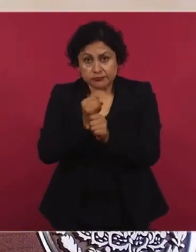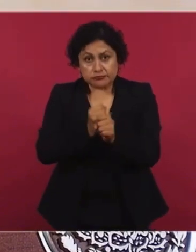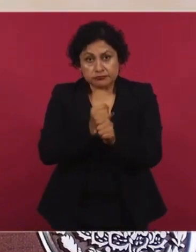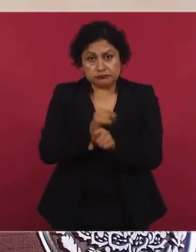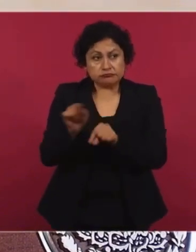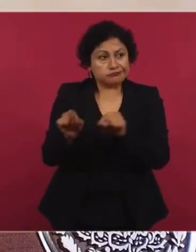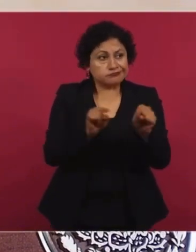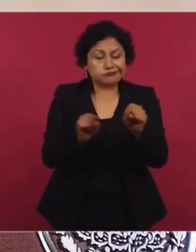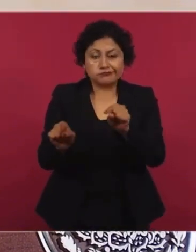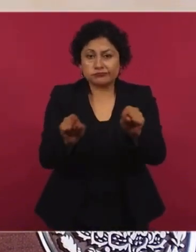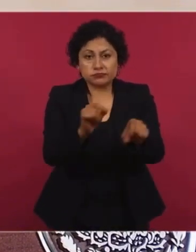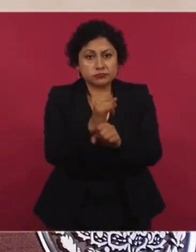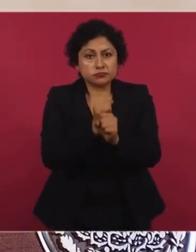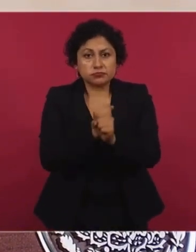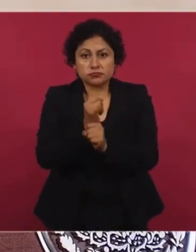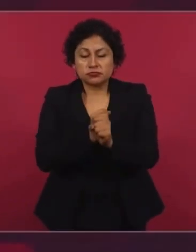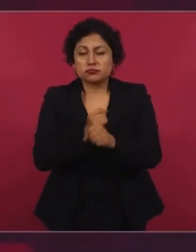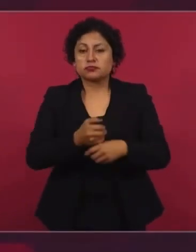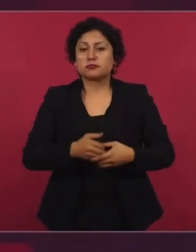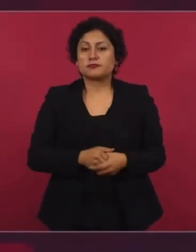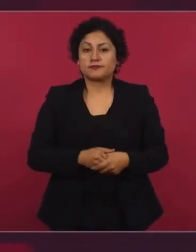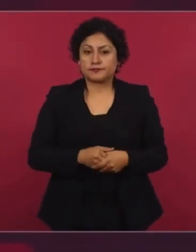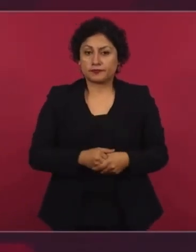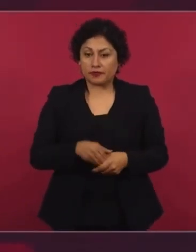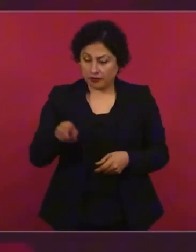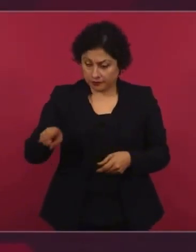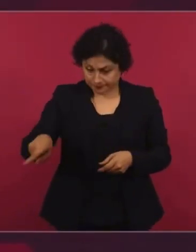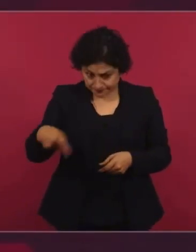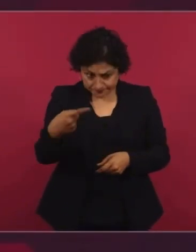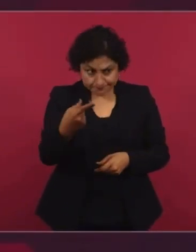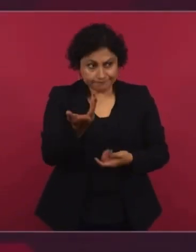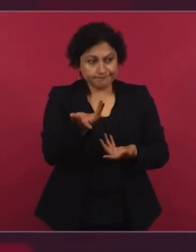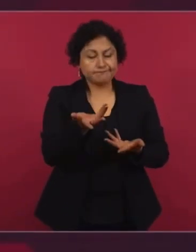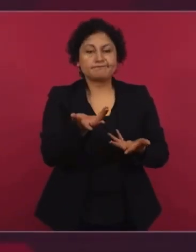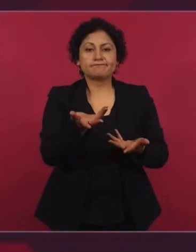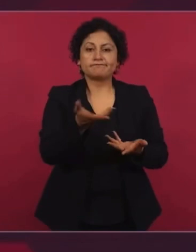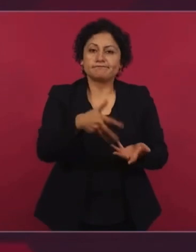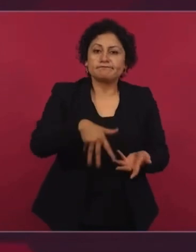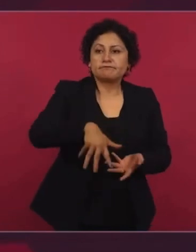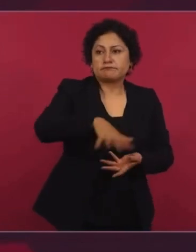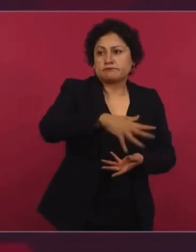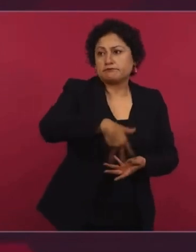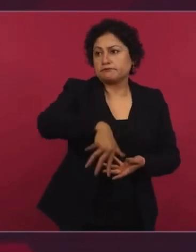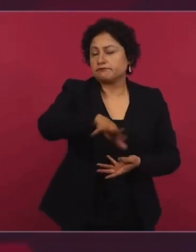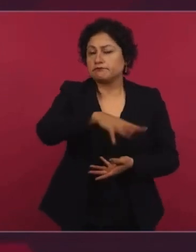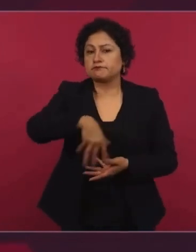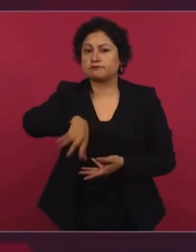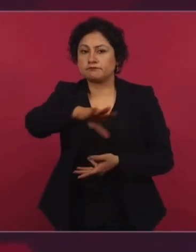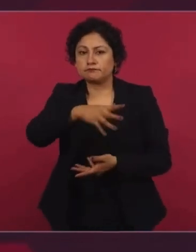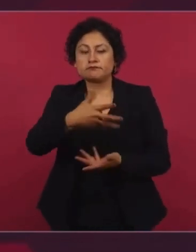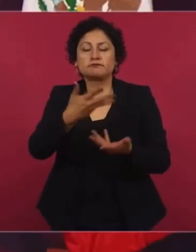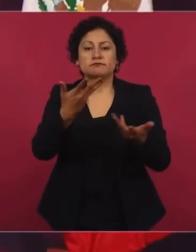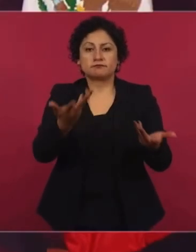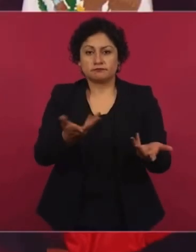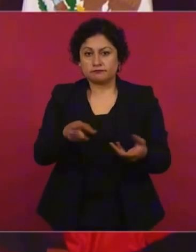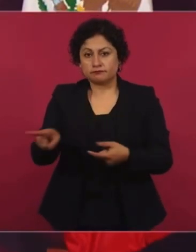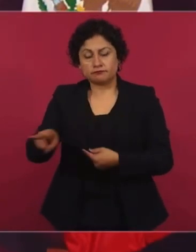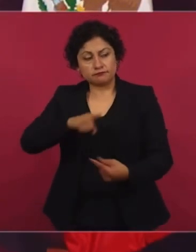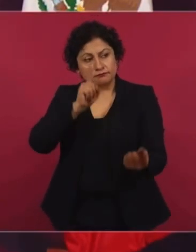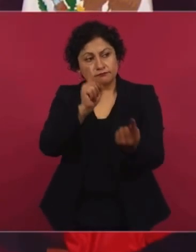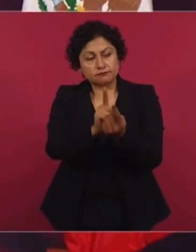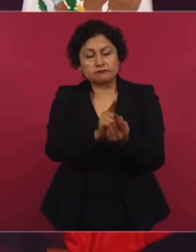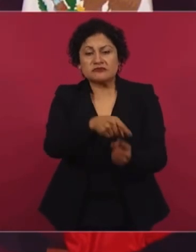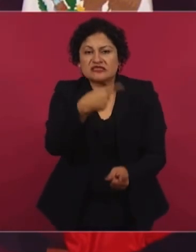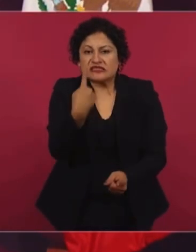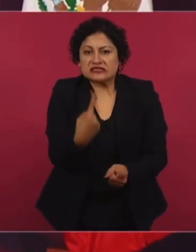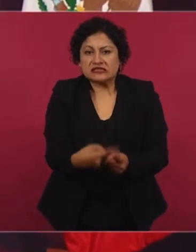búsquedas, seguir hablando con testigos protegidos,